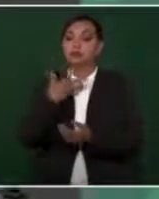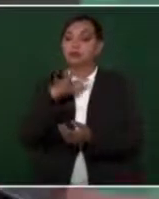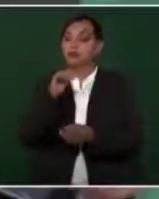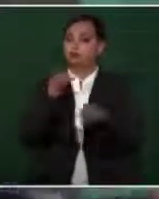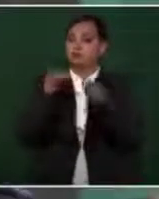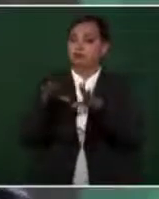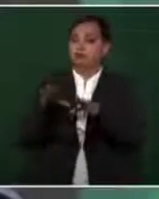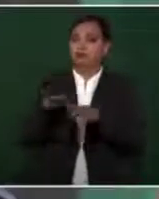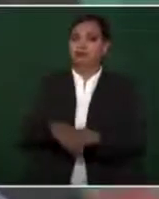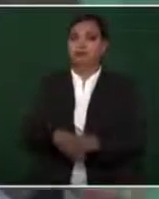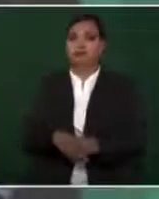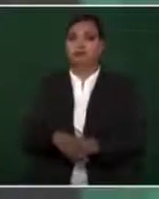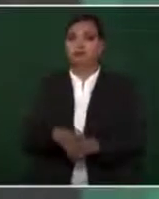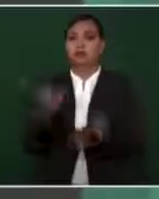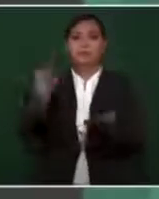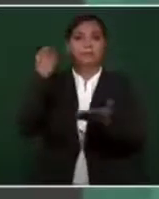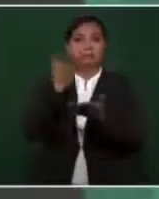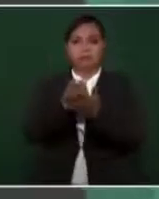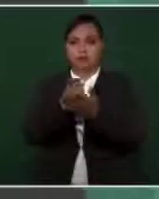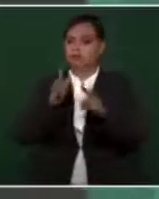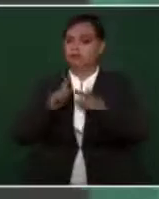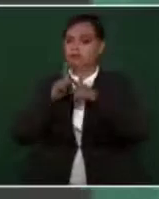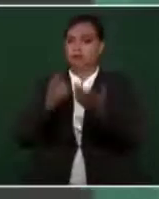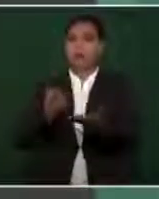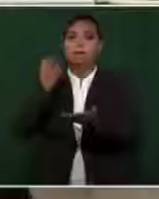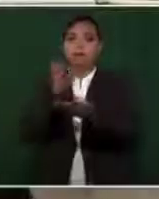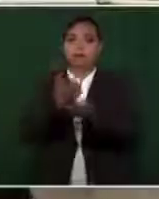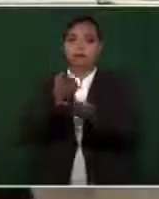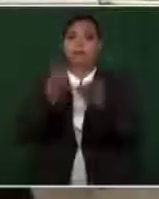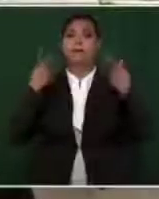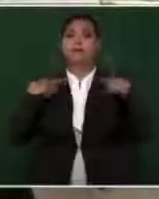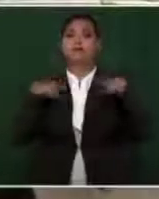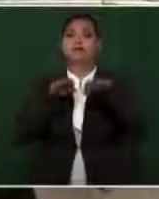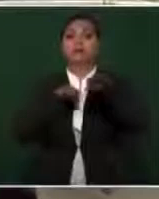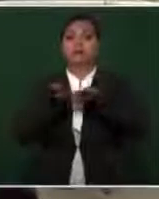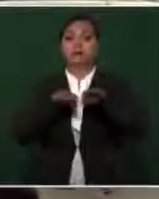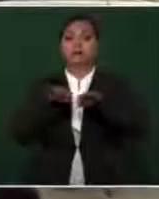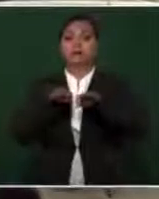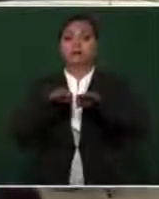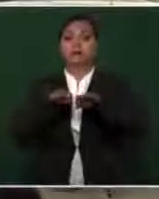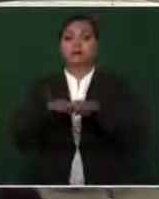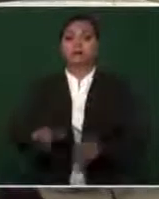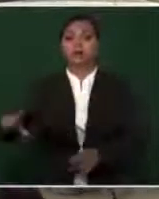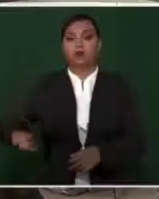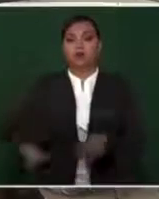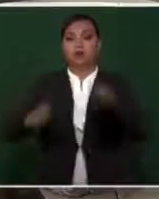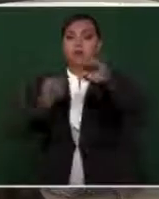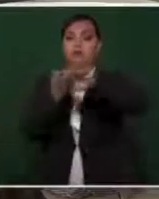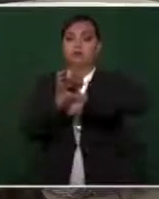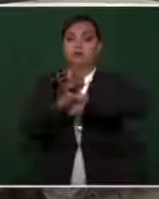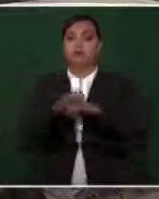no deje de pagar a los trabajadores al servicio del Estado.